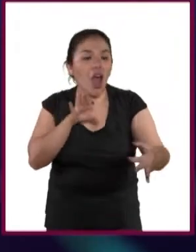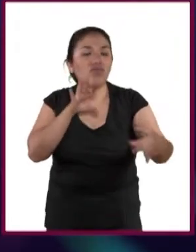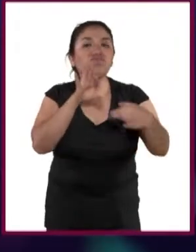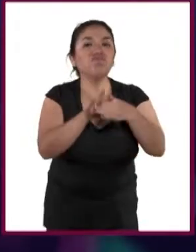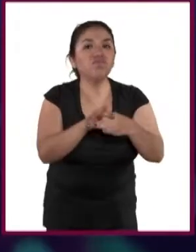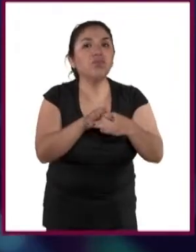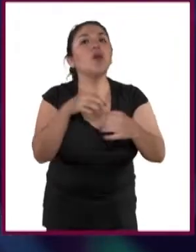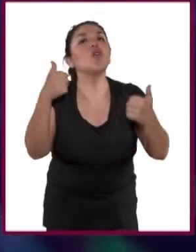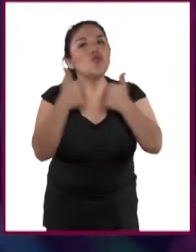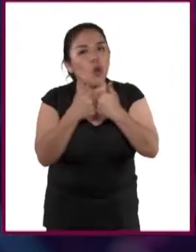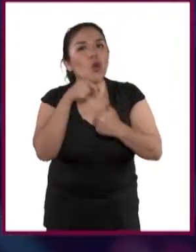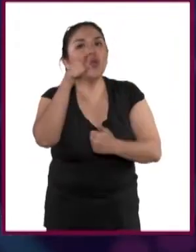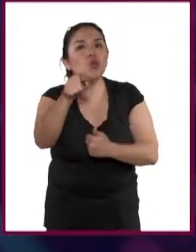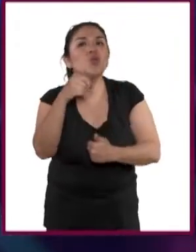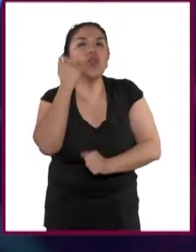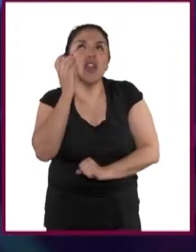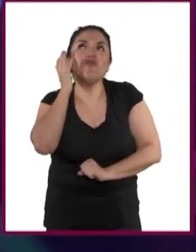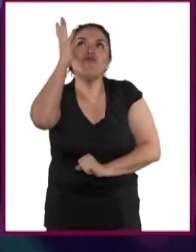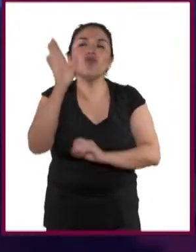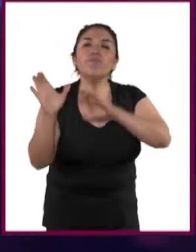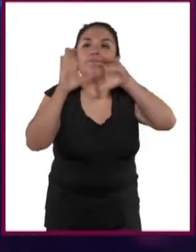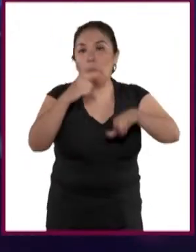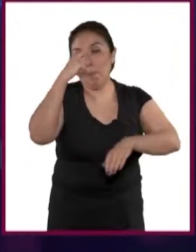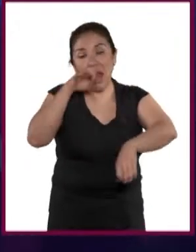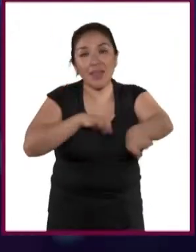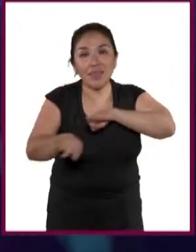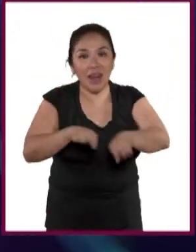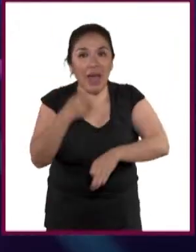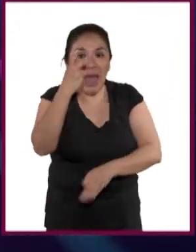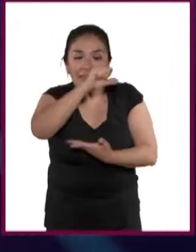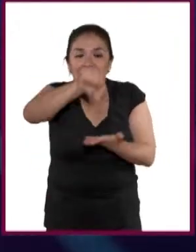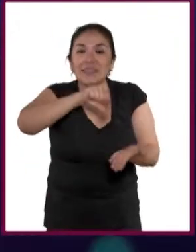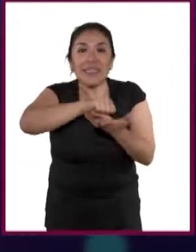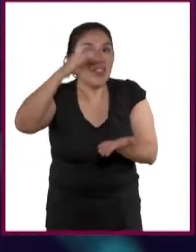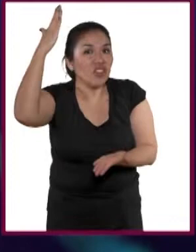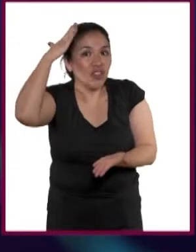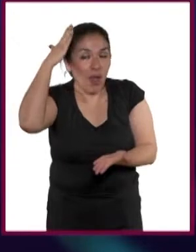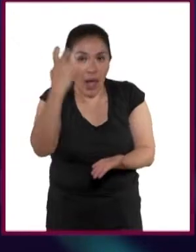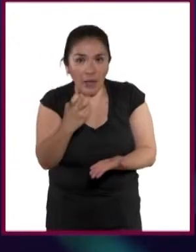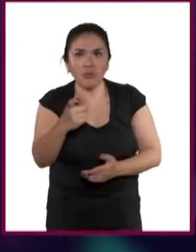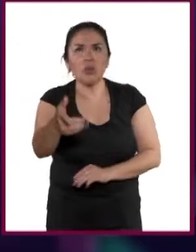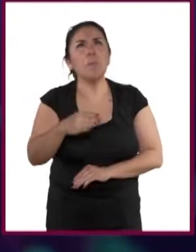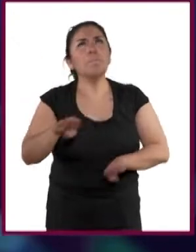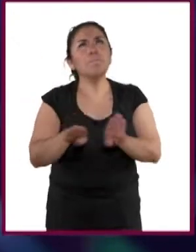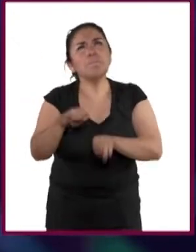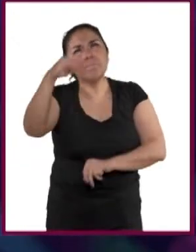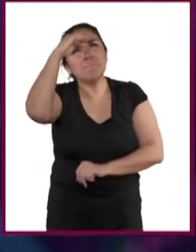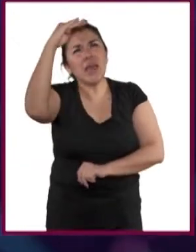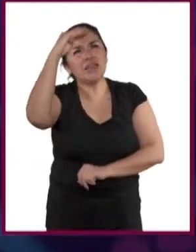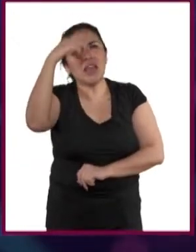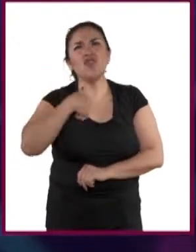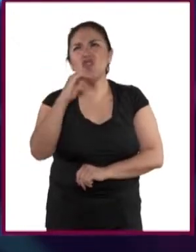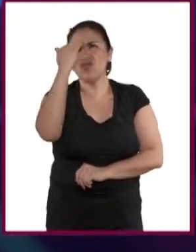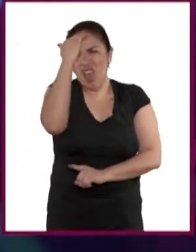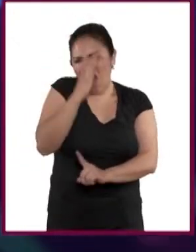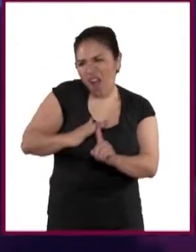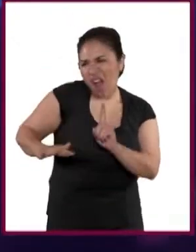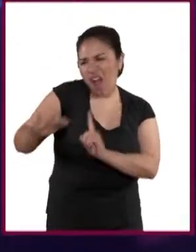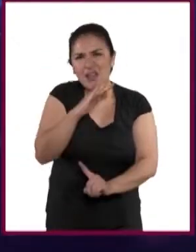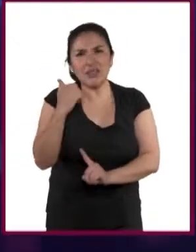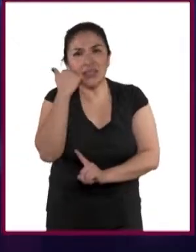directa o indirectamente con esa meta central. No vivan con la idea de querer conocer de todo un poco.